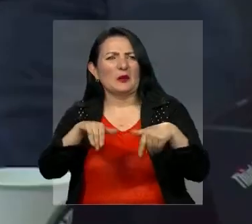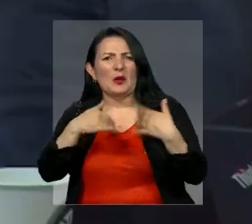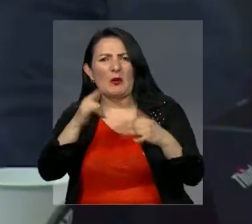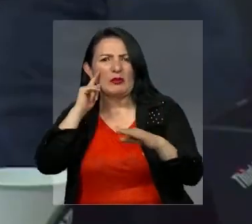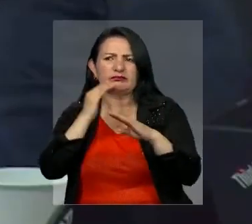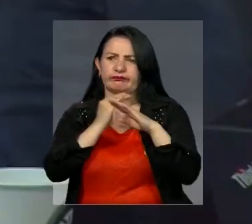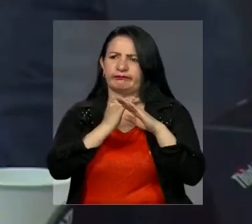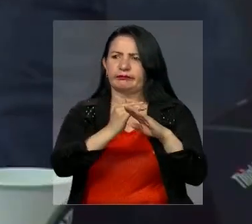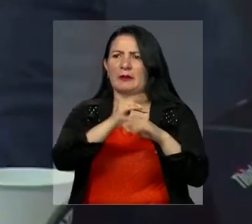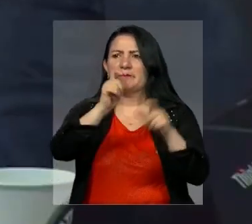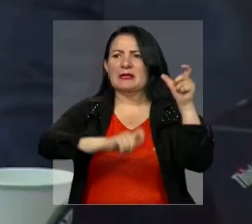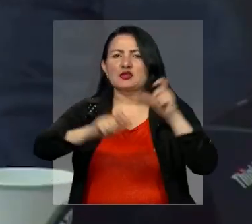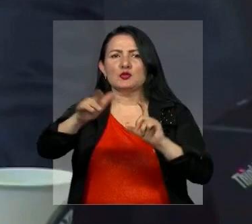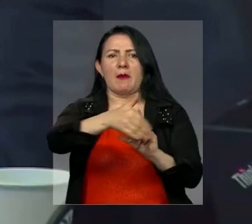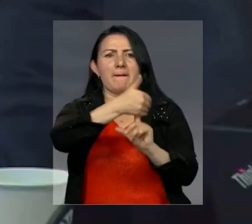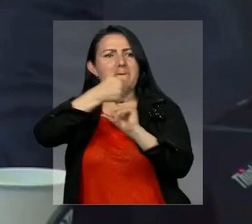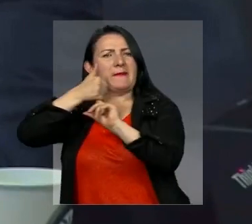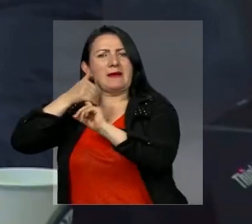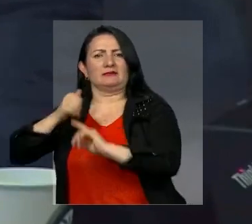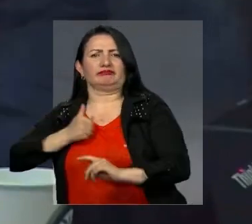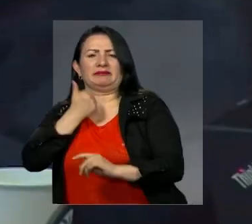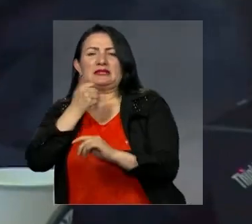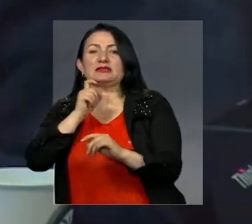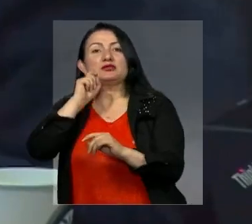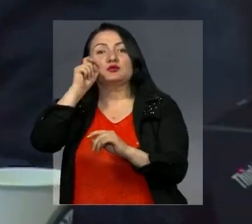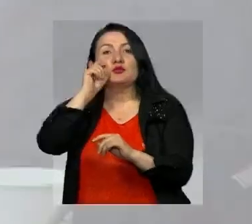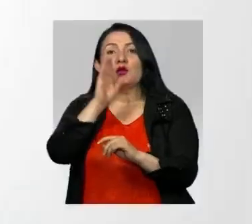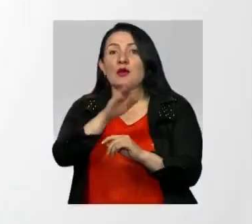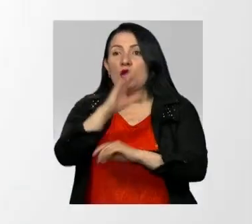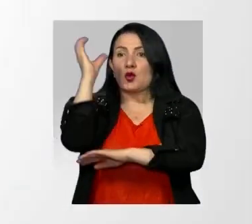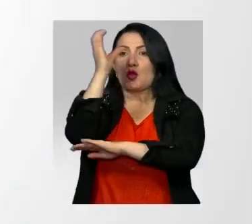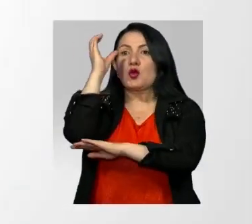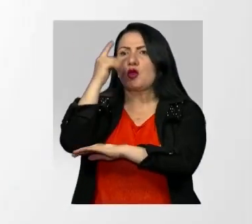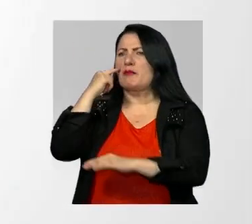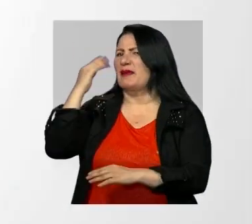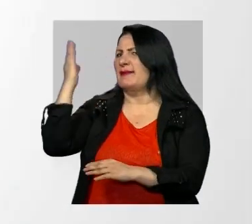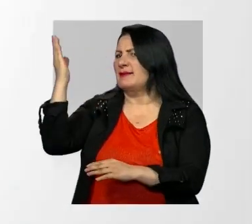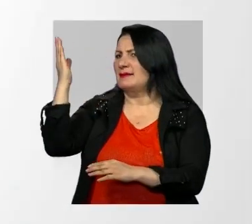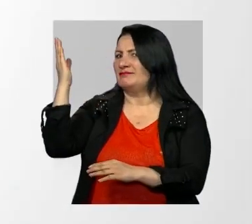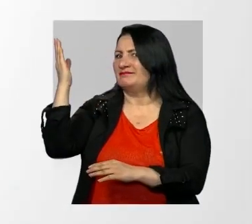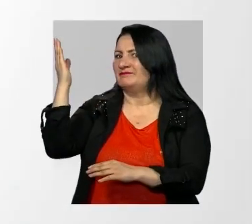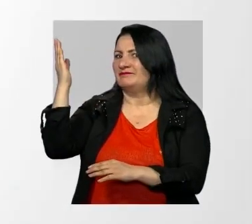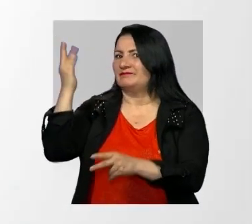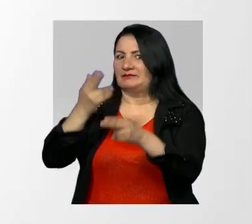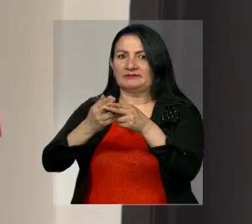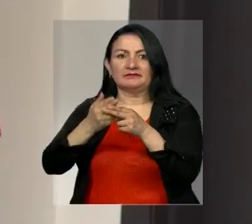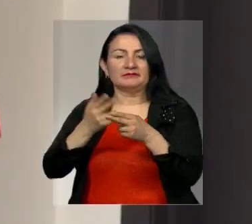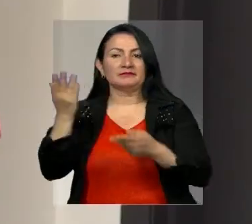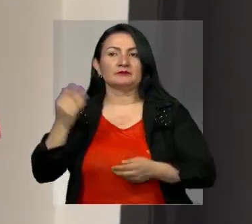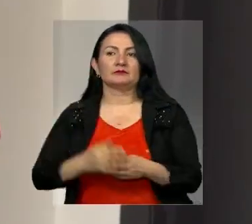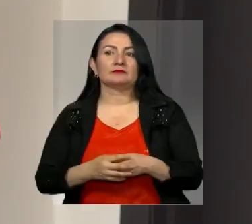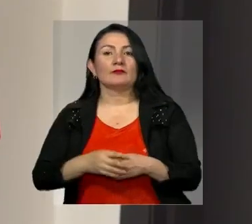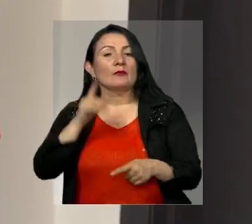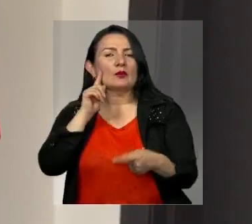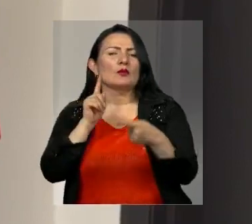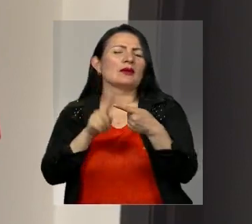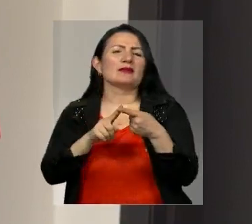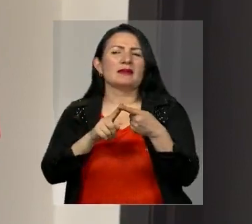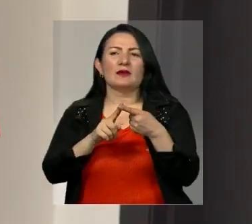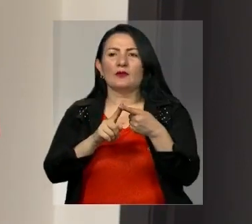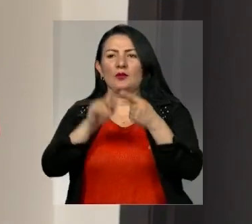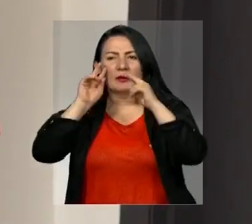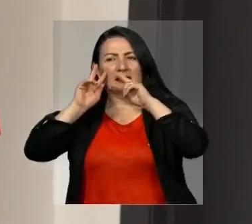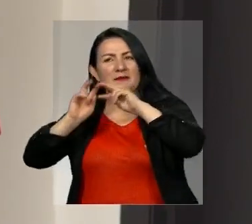personas, un evento en el que Colombia presentará su estrategia llamada ¿De qué trata la trata? Que tiene como propósito